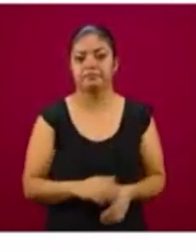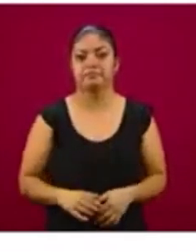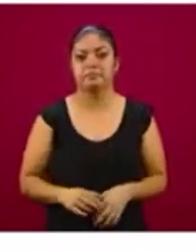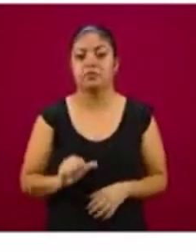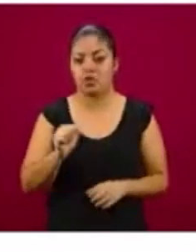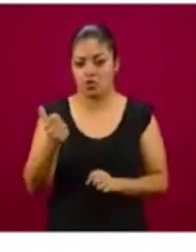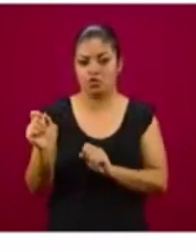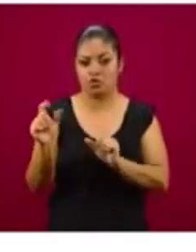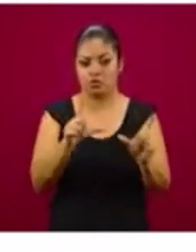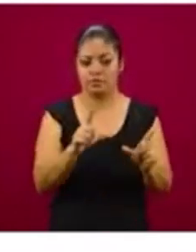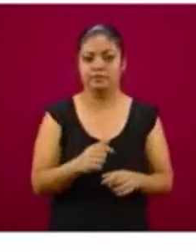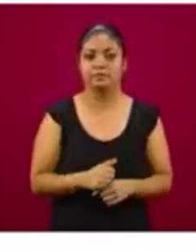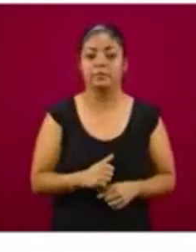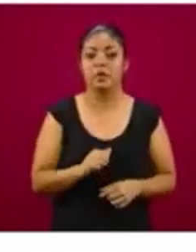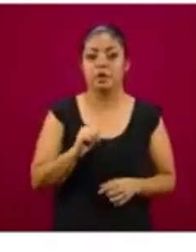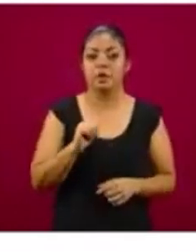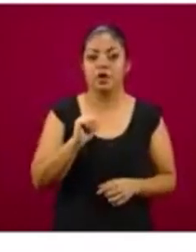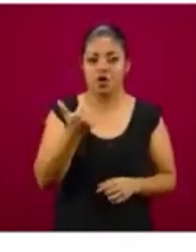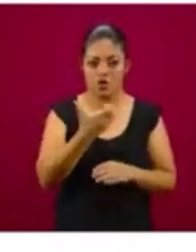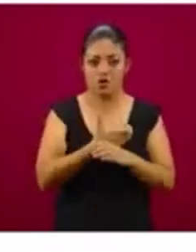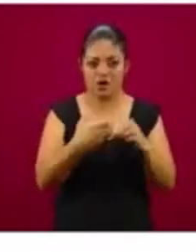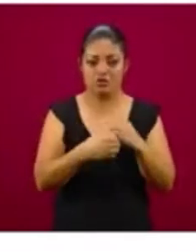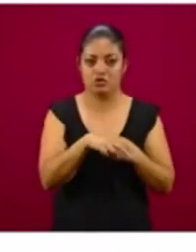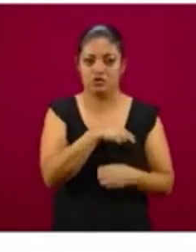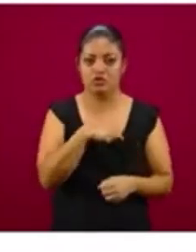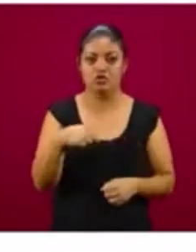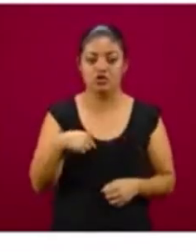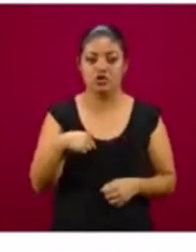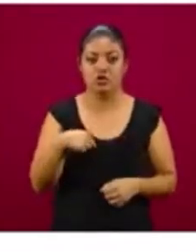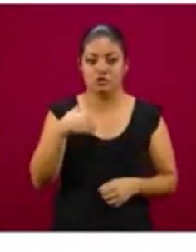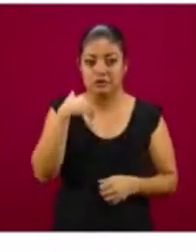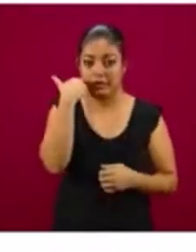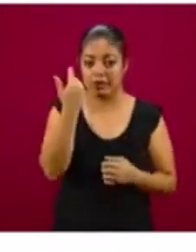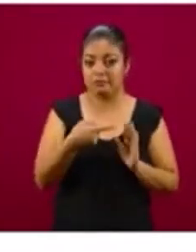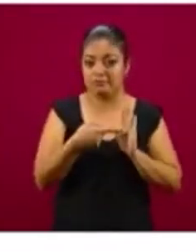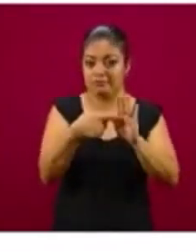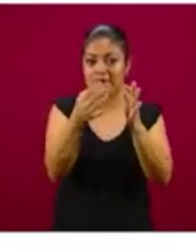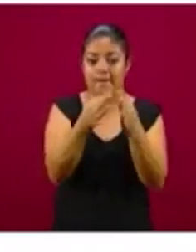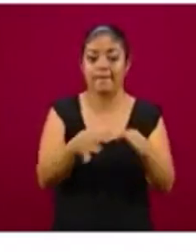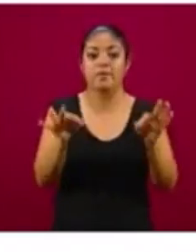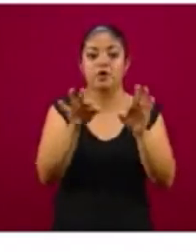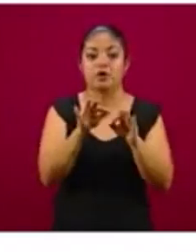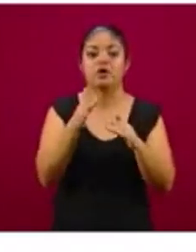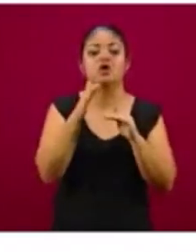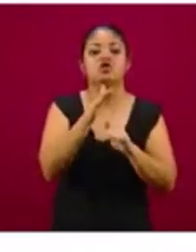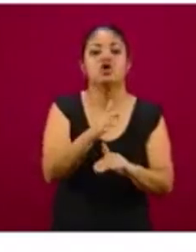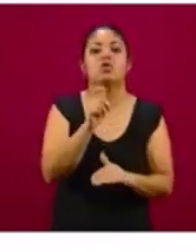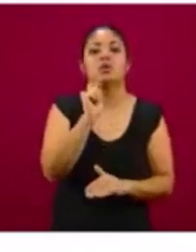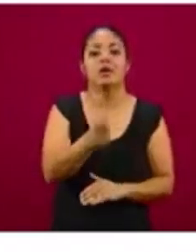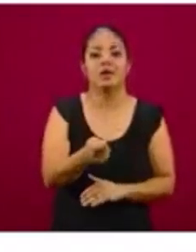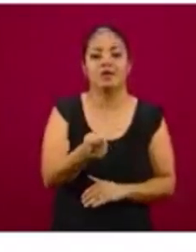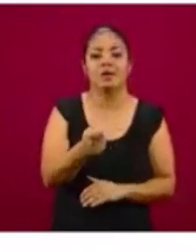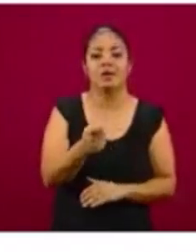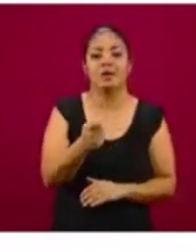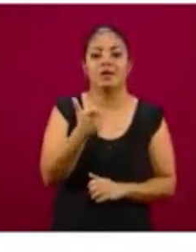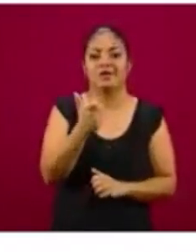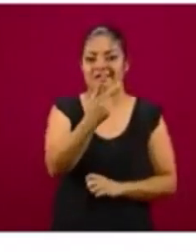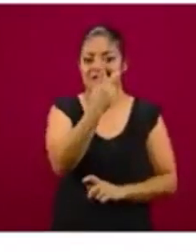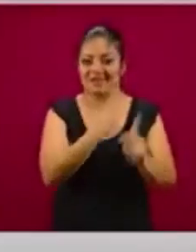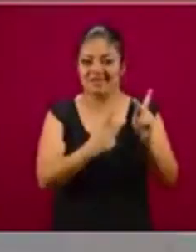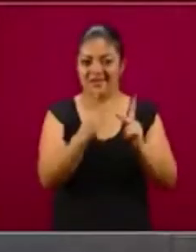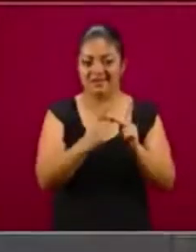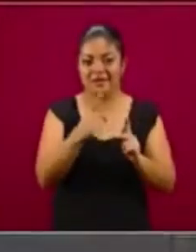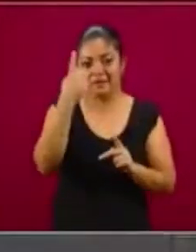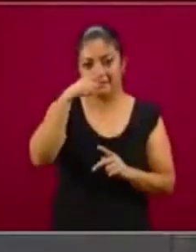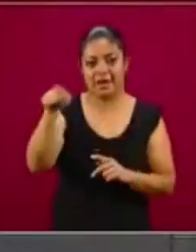Uno de los elementos que hemos querido destacar sobre el tema de los créditos solidarios a los